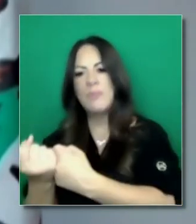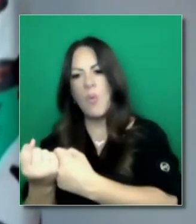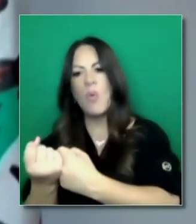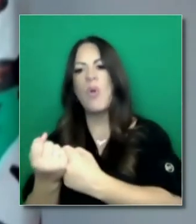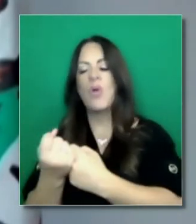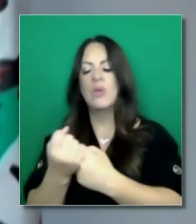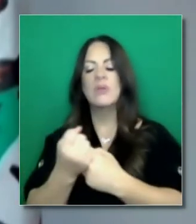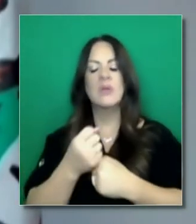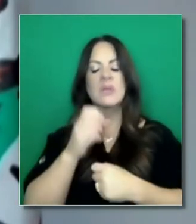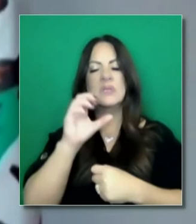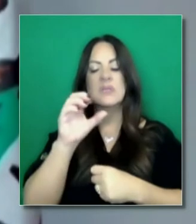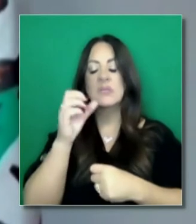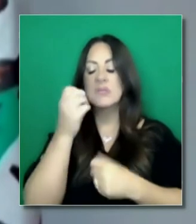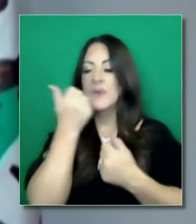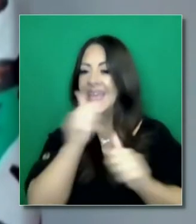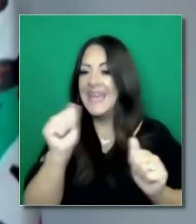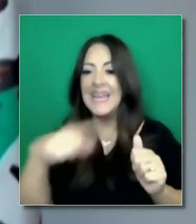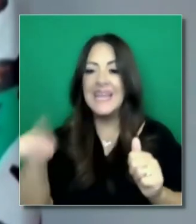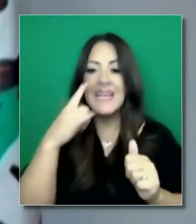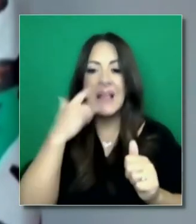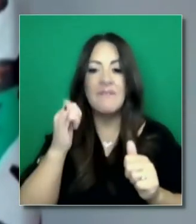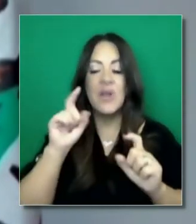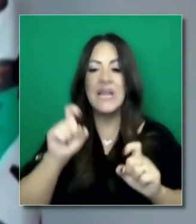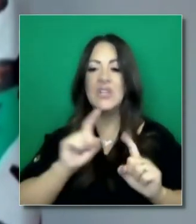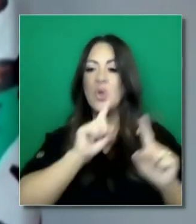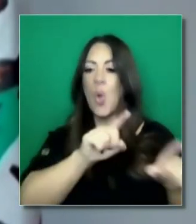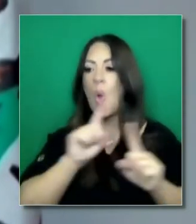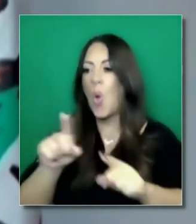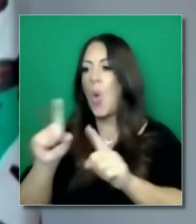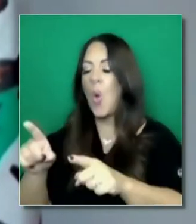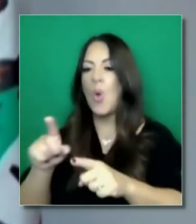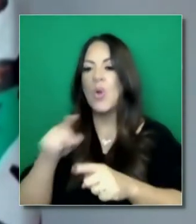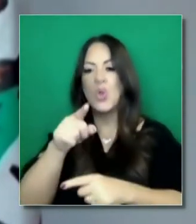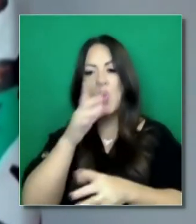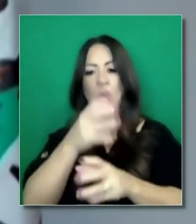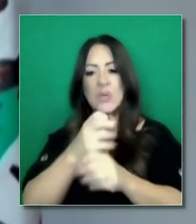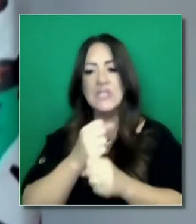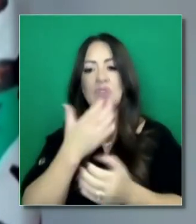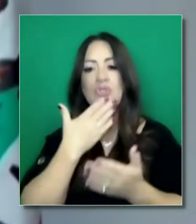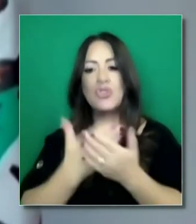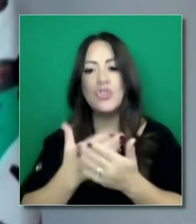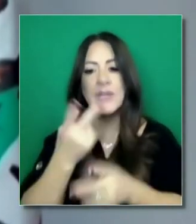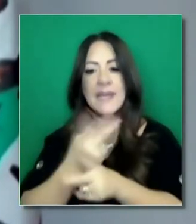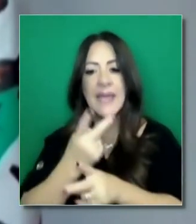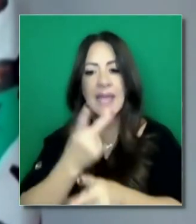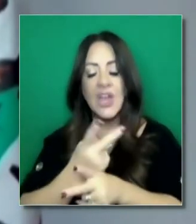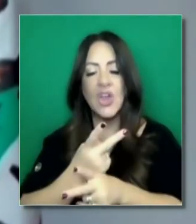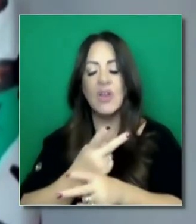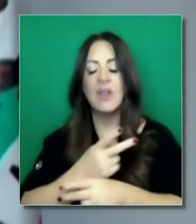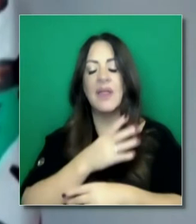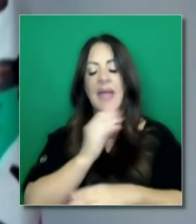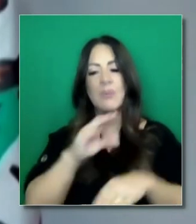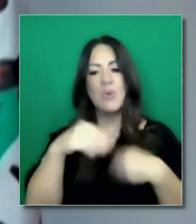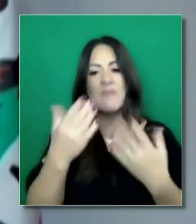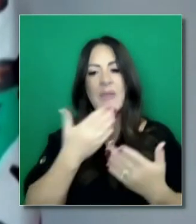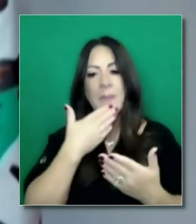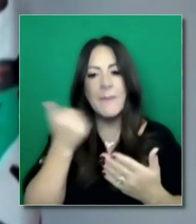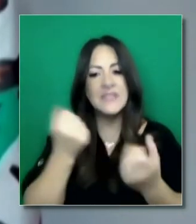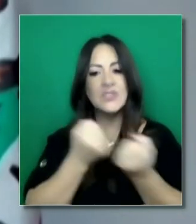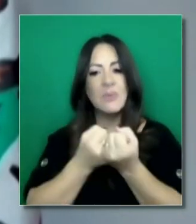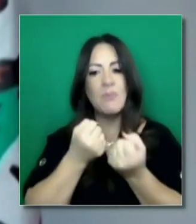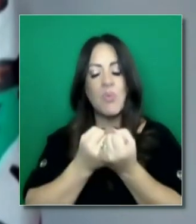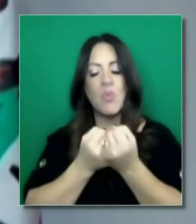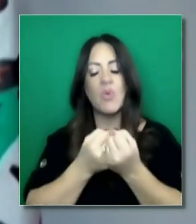vaya, un californiano puede recibir la mayor atención del personal. Y van a sentirse bien